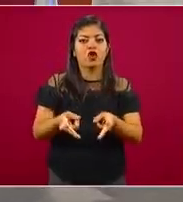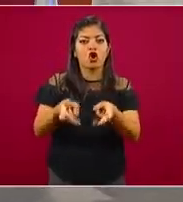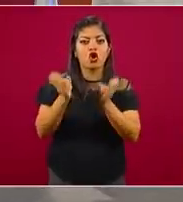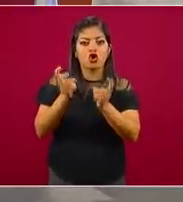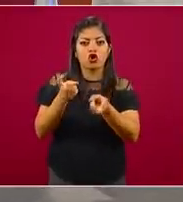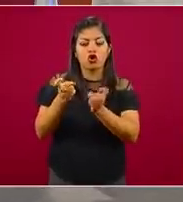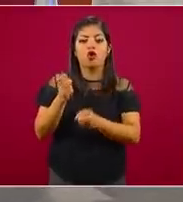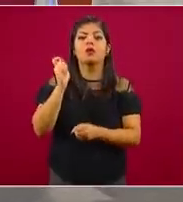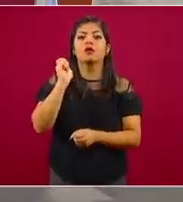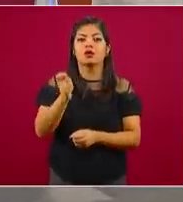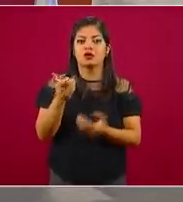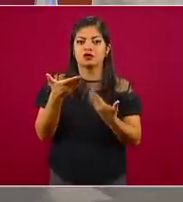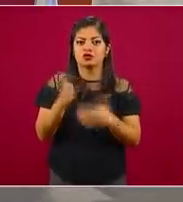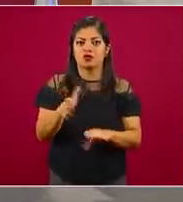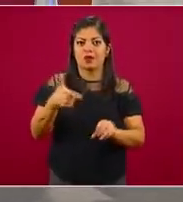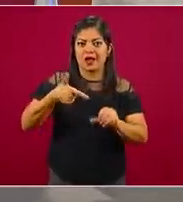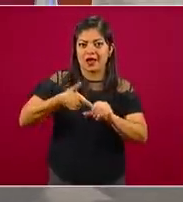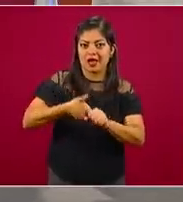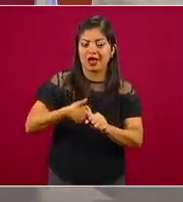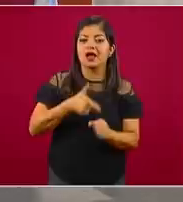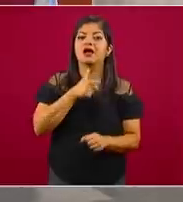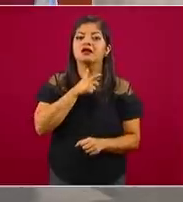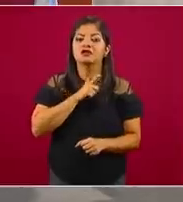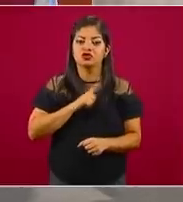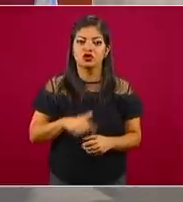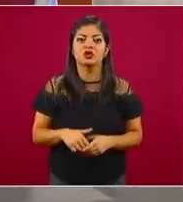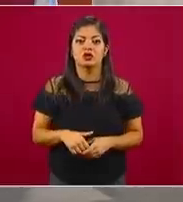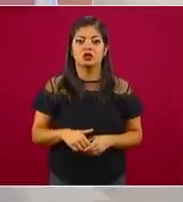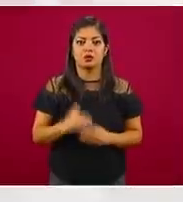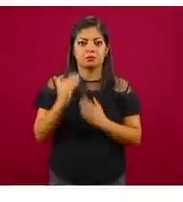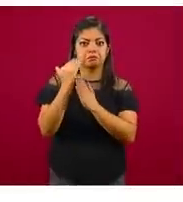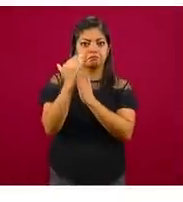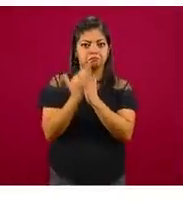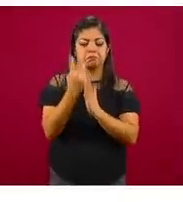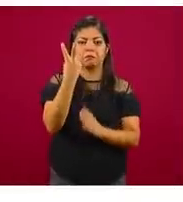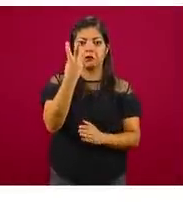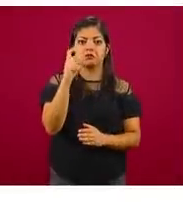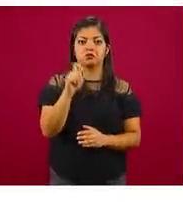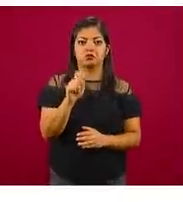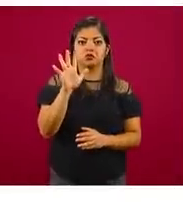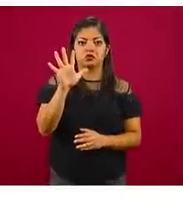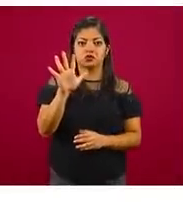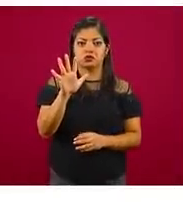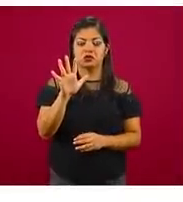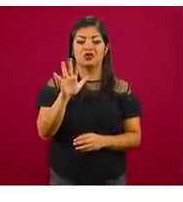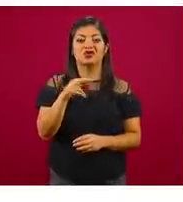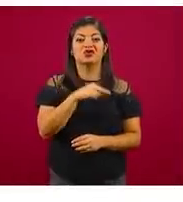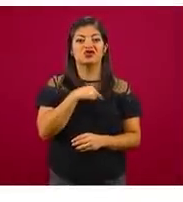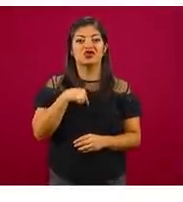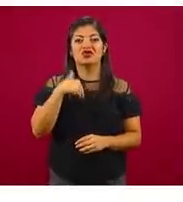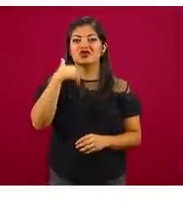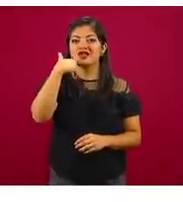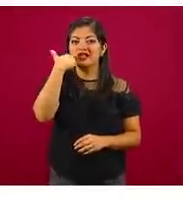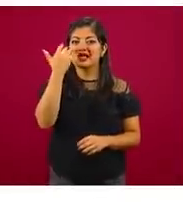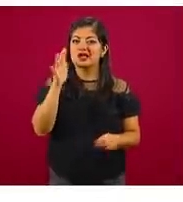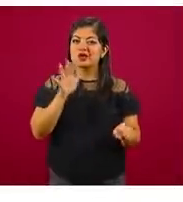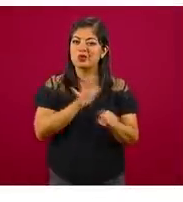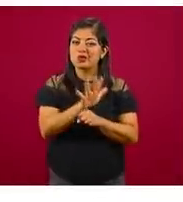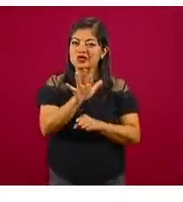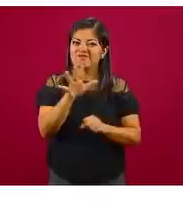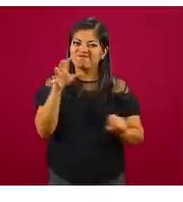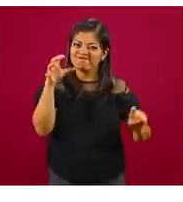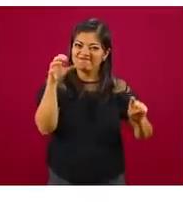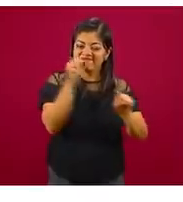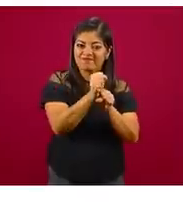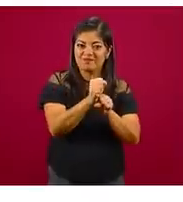hidrocarburos. Ya lo bajamos a 3.5. La meta es llevarlo a dos.